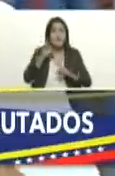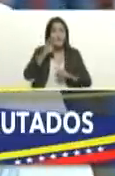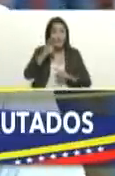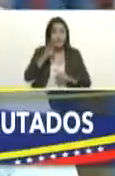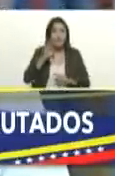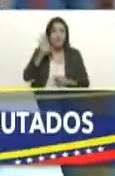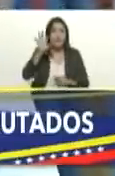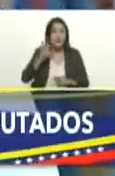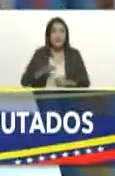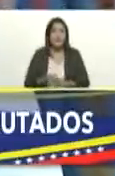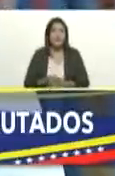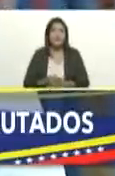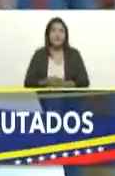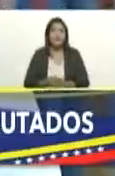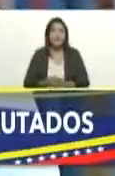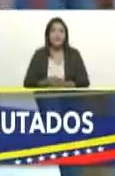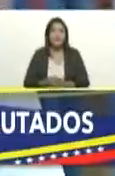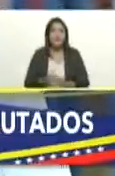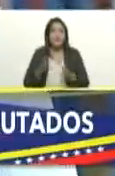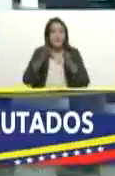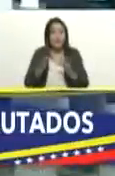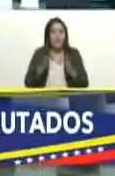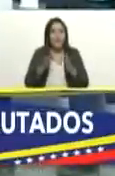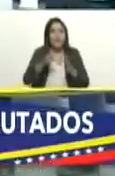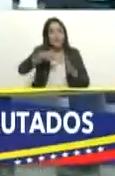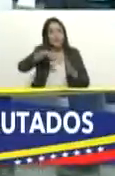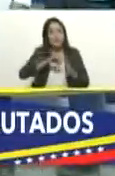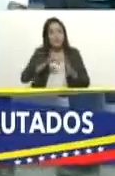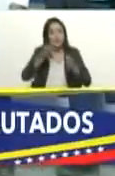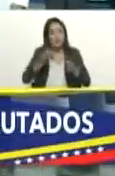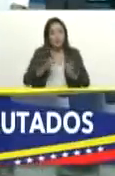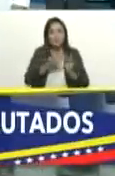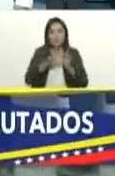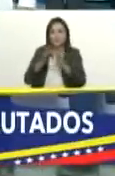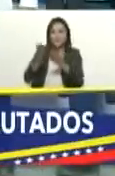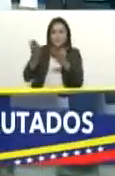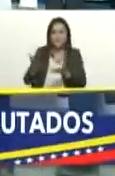y estoy seguro que la vamos a ganar adelante presidente